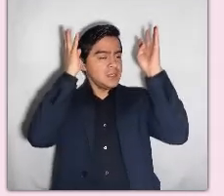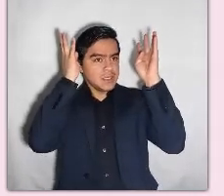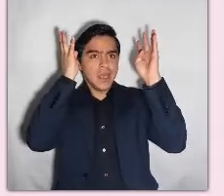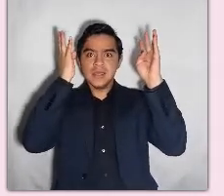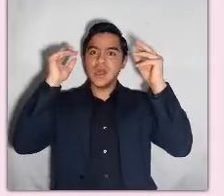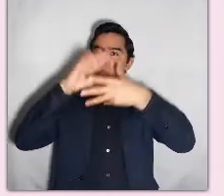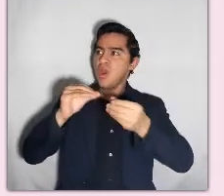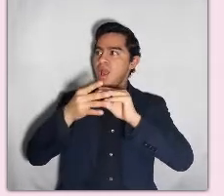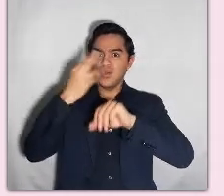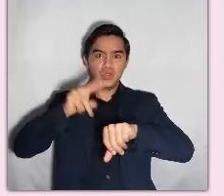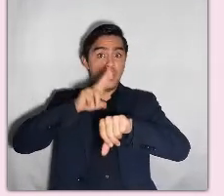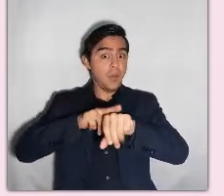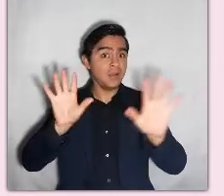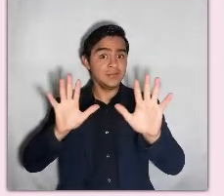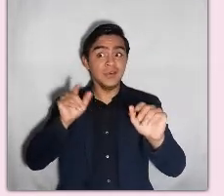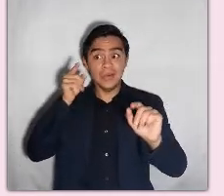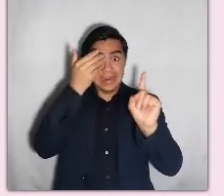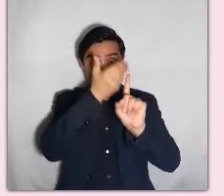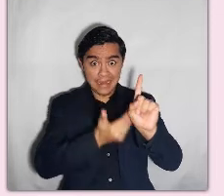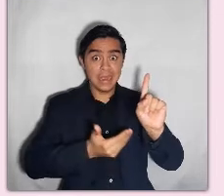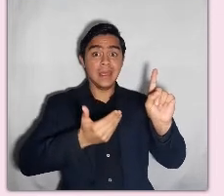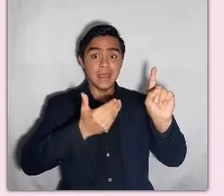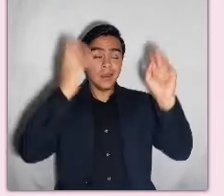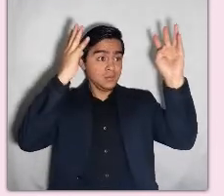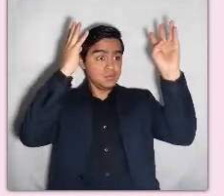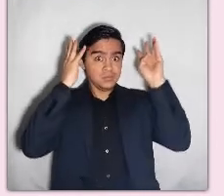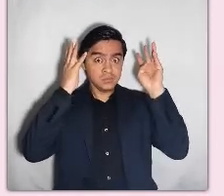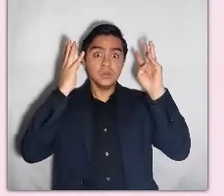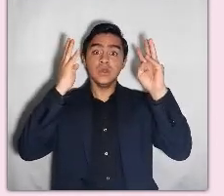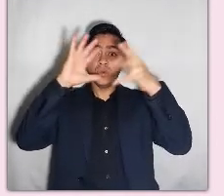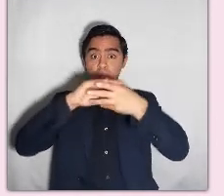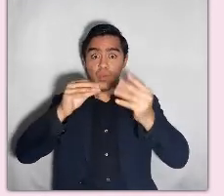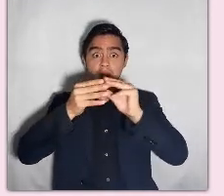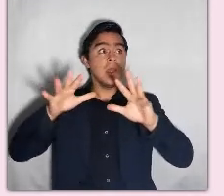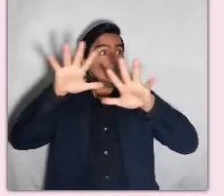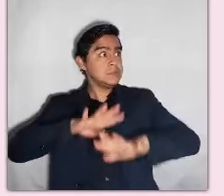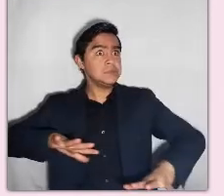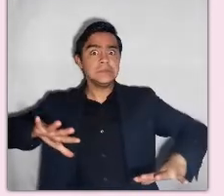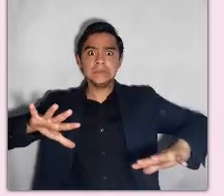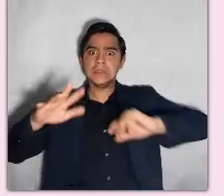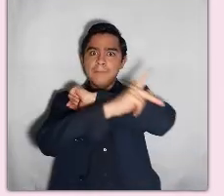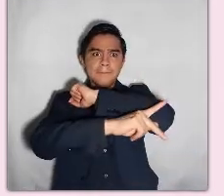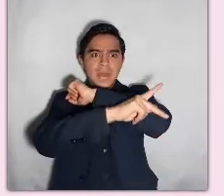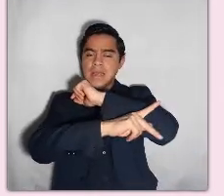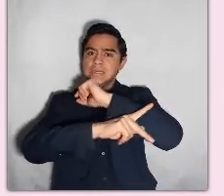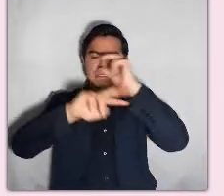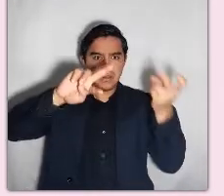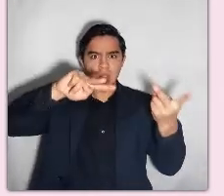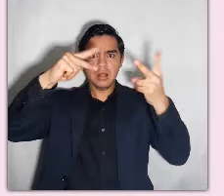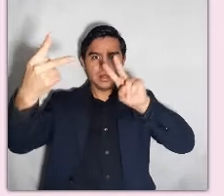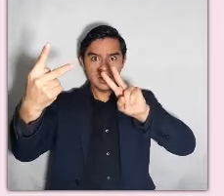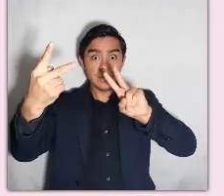corriente de esas que aparecen en los cuentos. Ella es la princesa del país de los cuentos al revés, un país